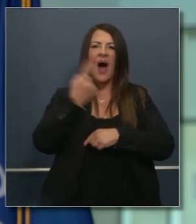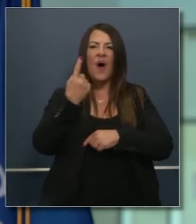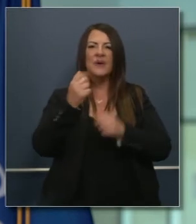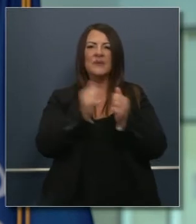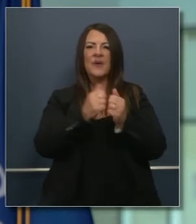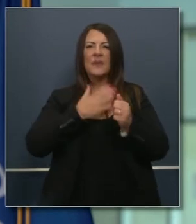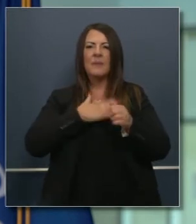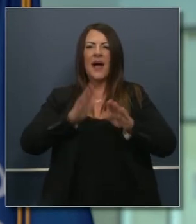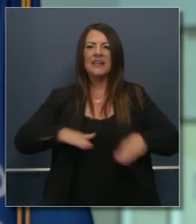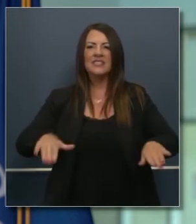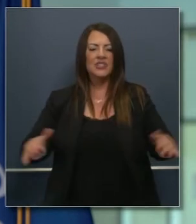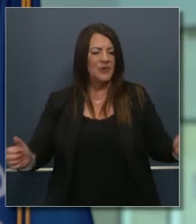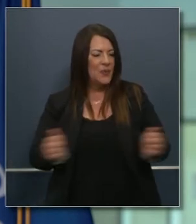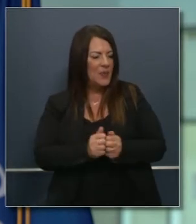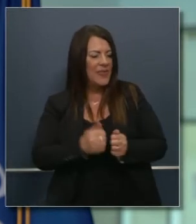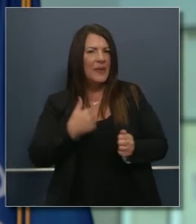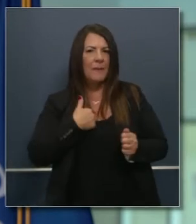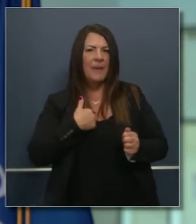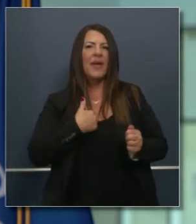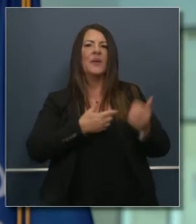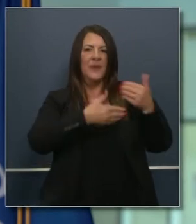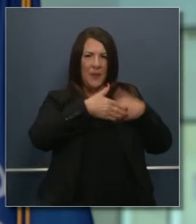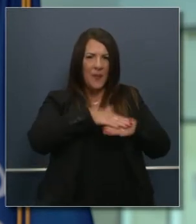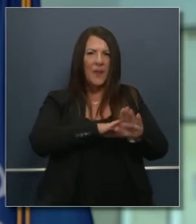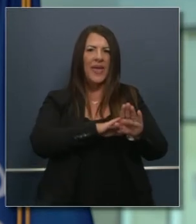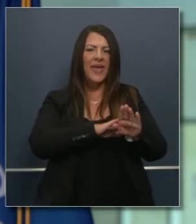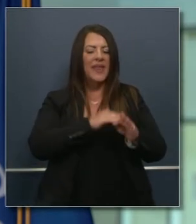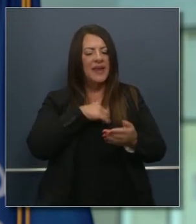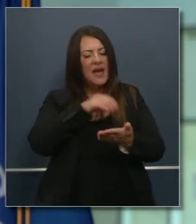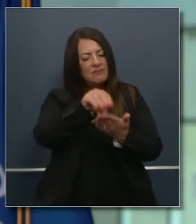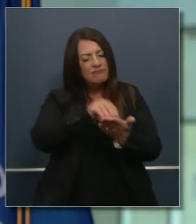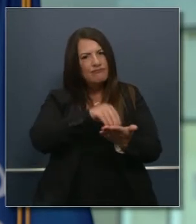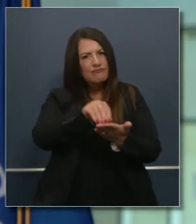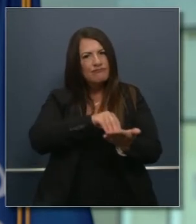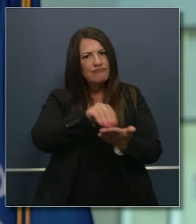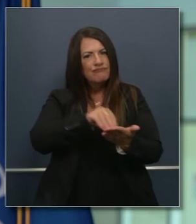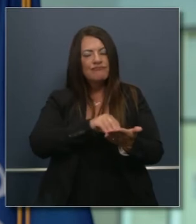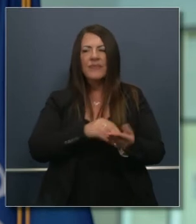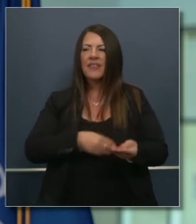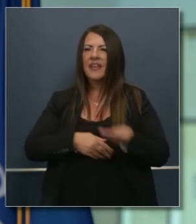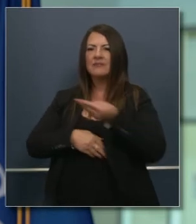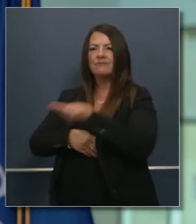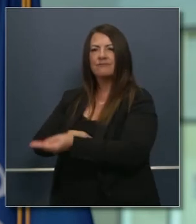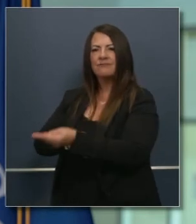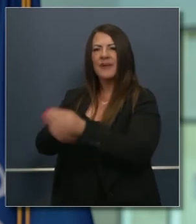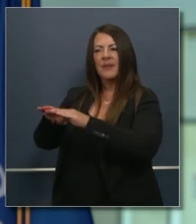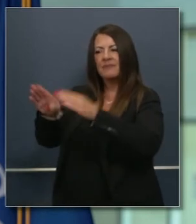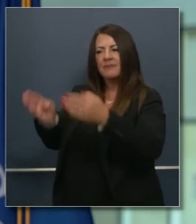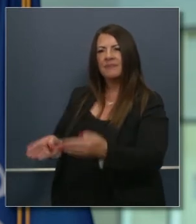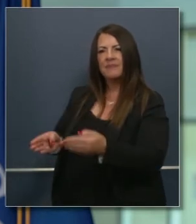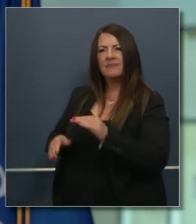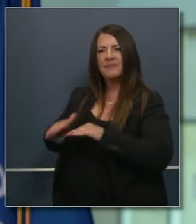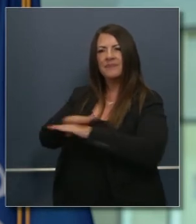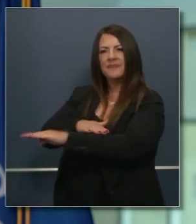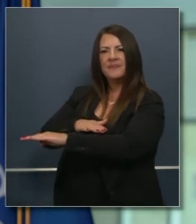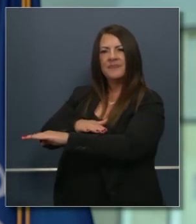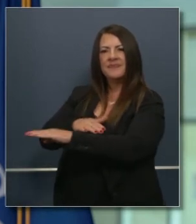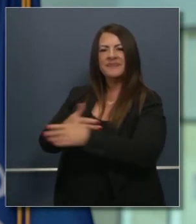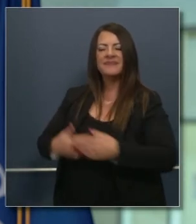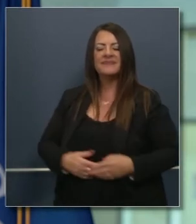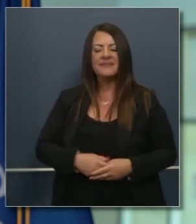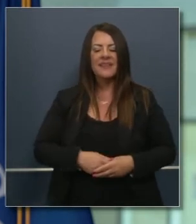he llevado a mis hijos conmigo para votar les enseño cívica de esa manera es muy emocional para nosotros y nos conmueve